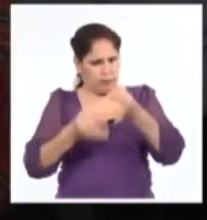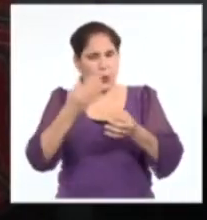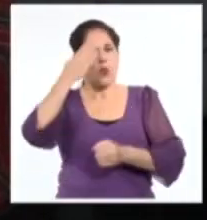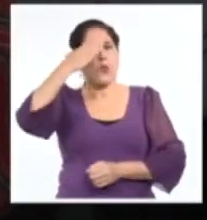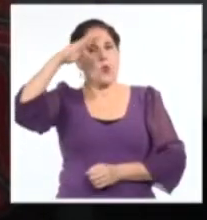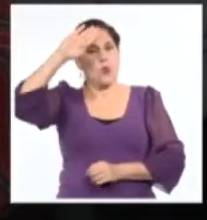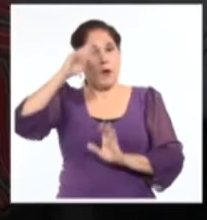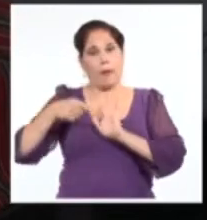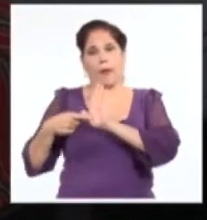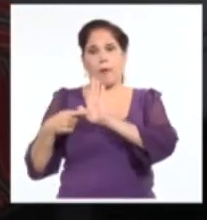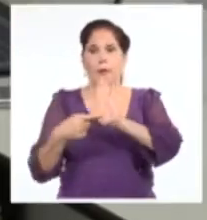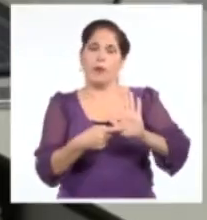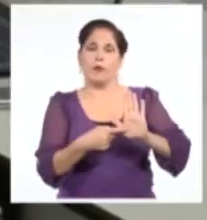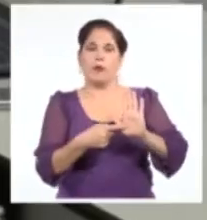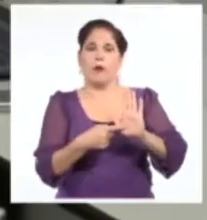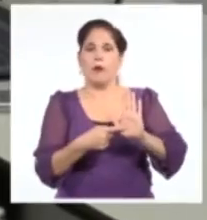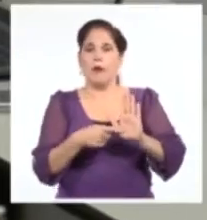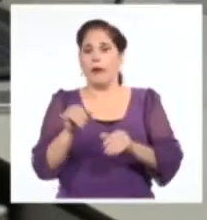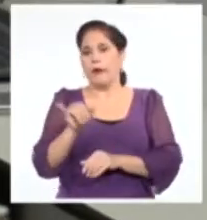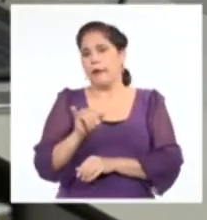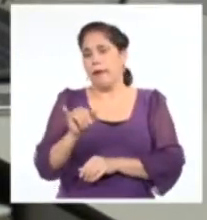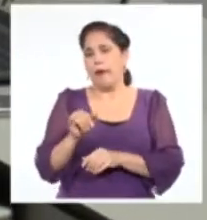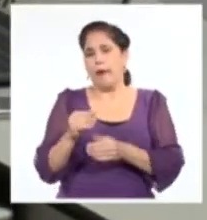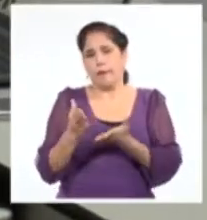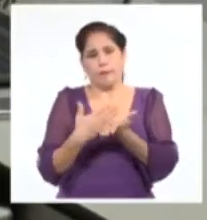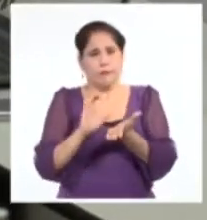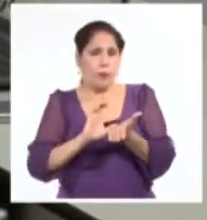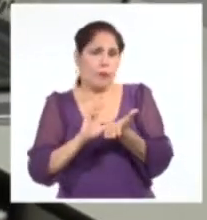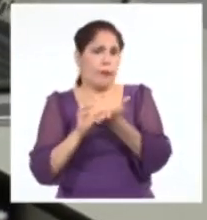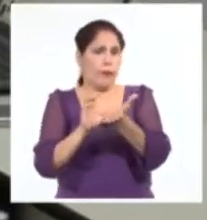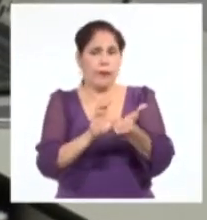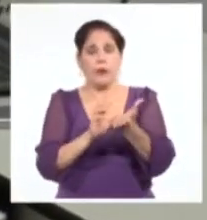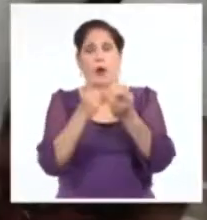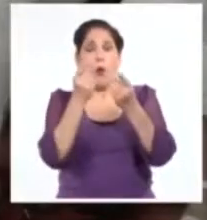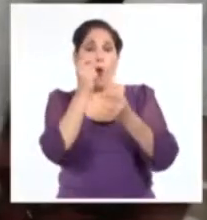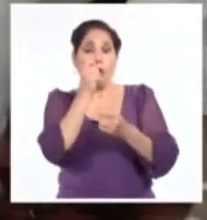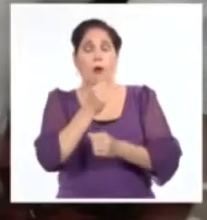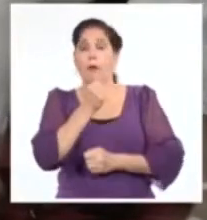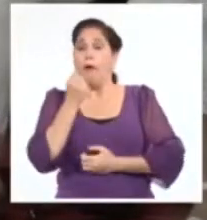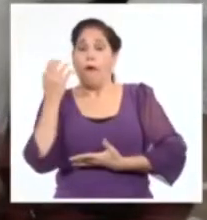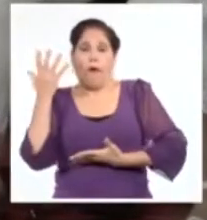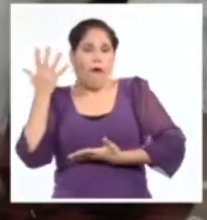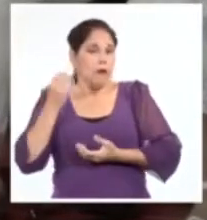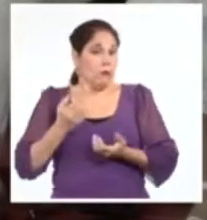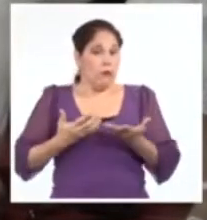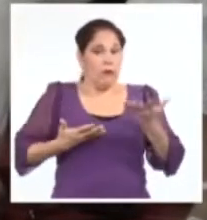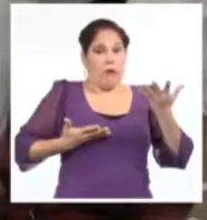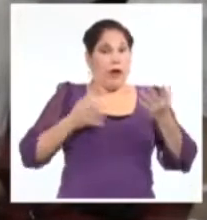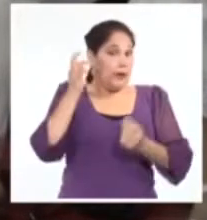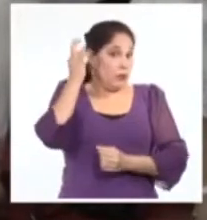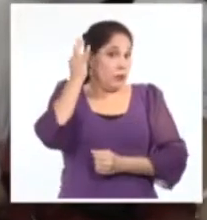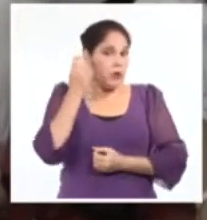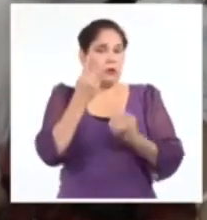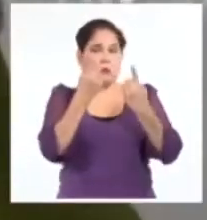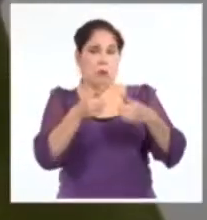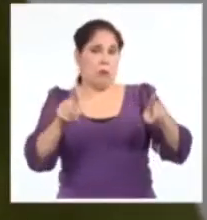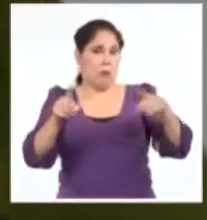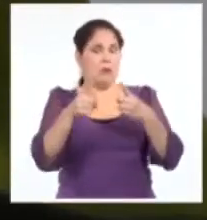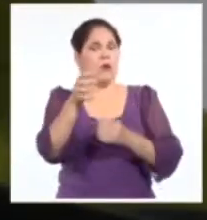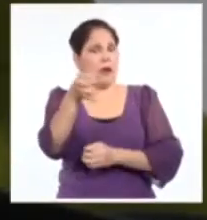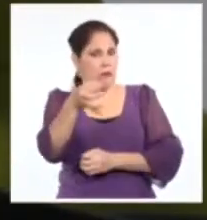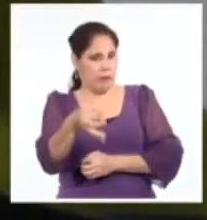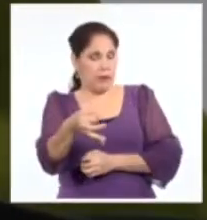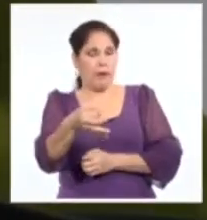Demostraciones de Aguache, de Cecilio Tieles, con la soprano Joana Simón, y del conjunto de tonadas trinitarias,